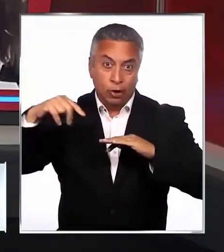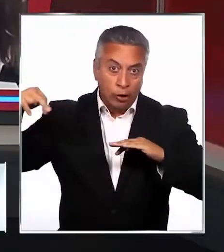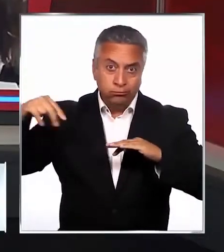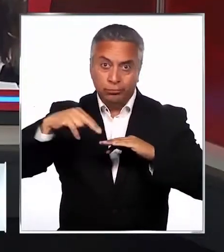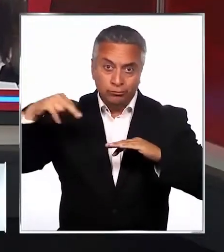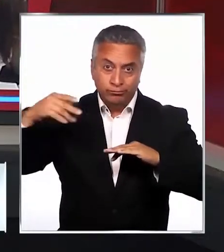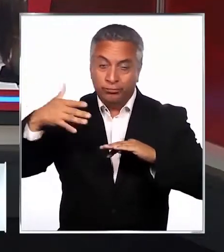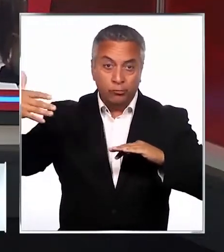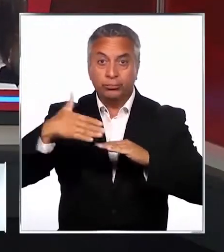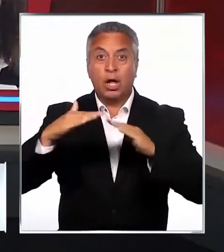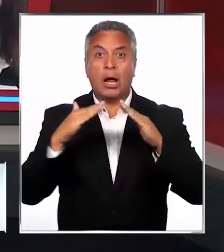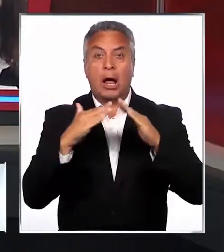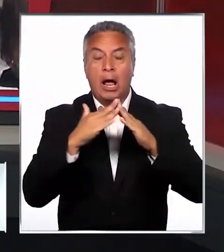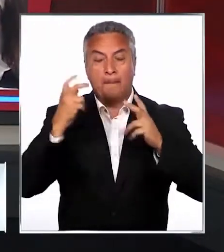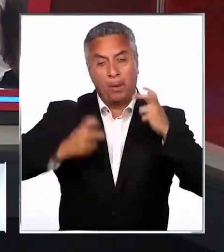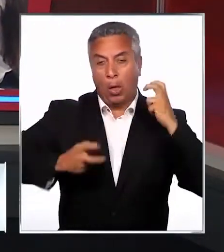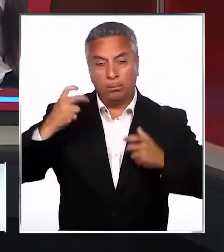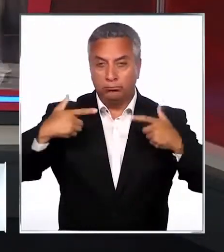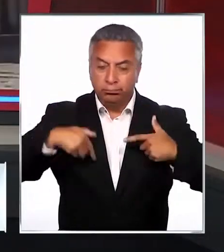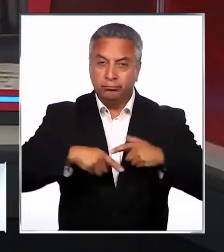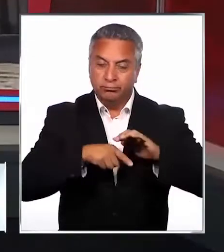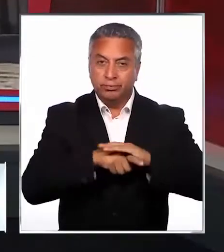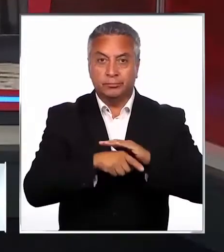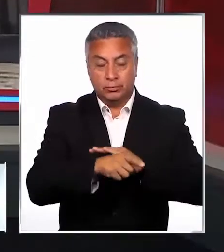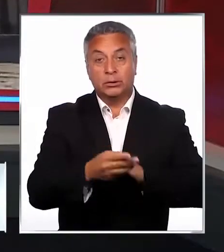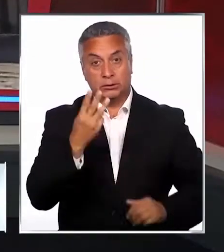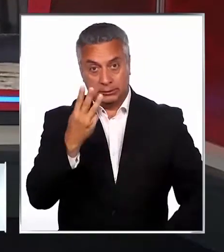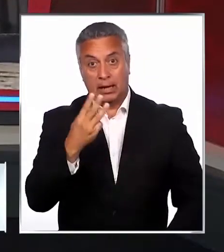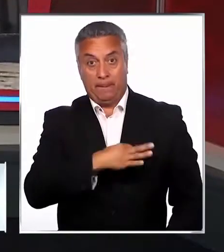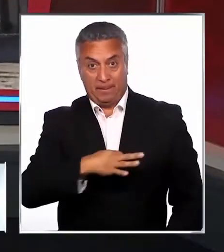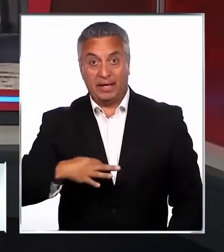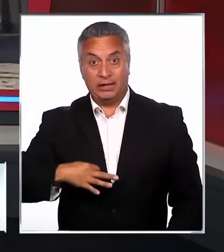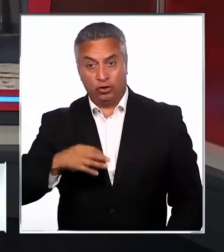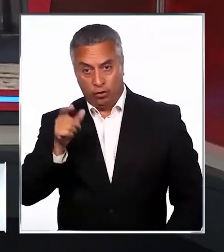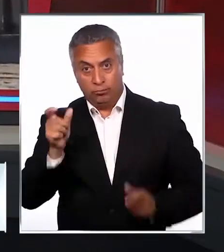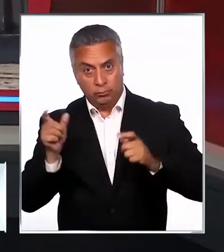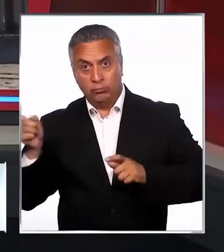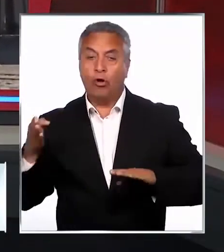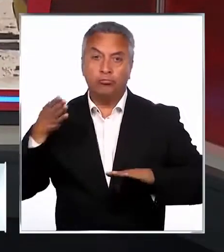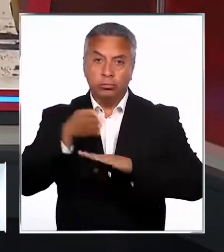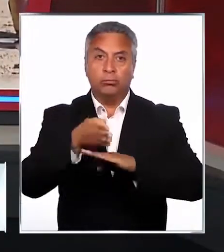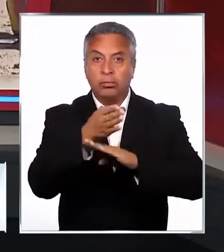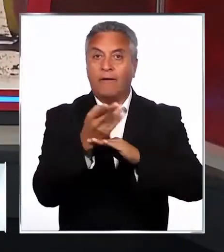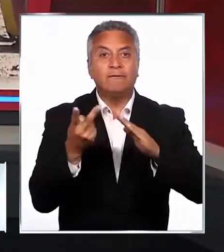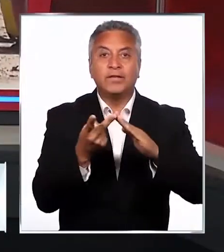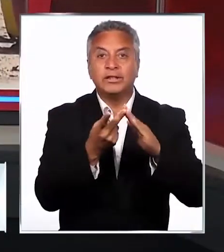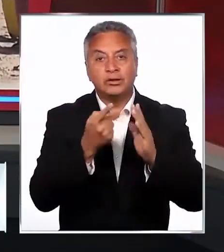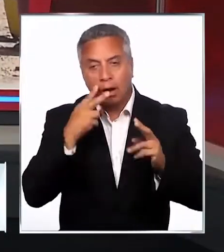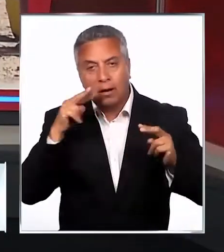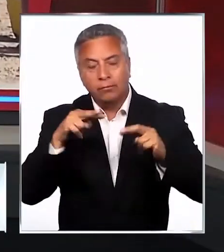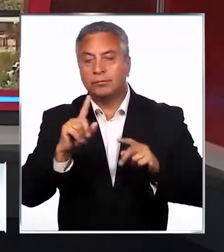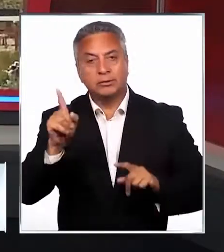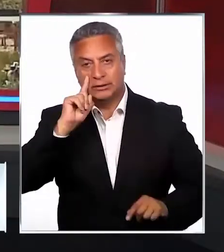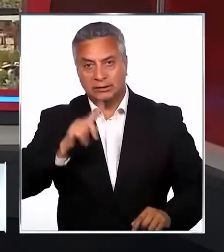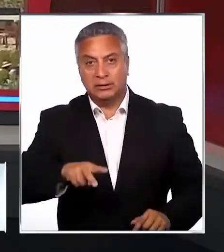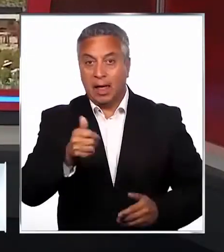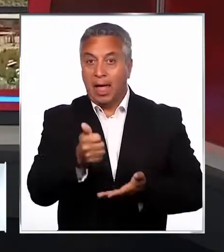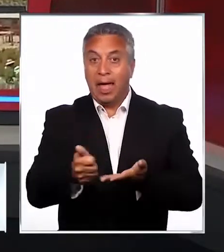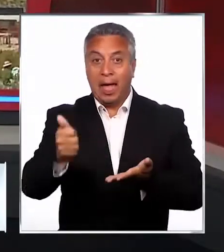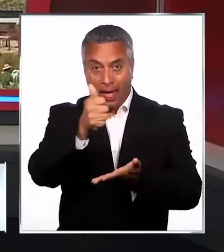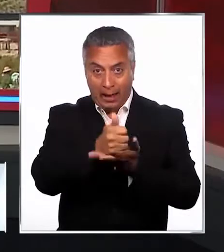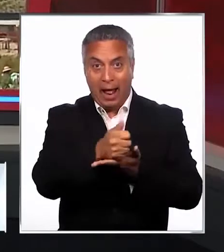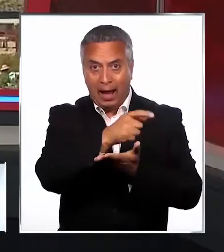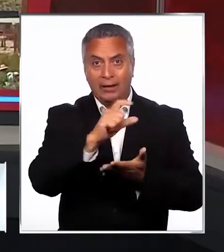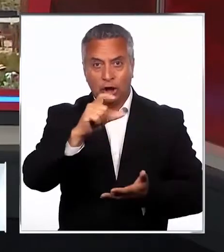irregulares y por los saqueos de sus casas. Esta semana tres ministros estuvieron en la zona, pero no se reunieron con los vecinos. El alcalde de